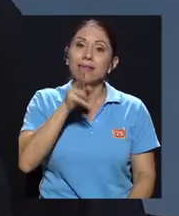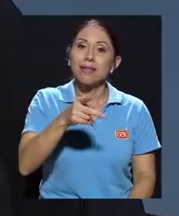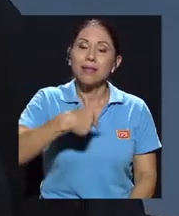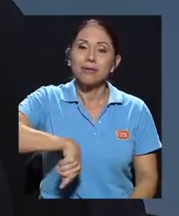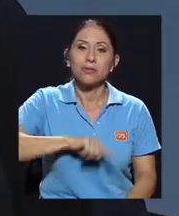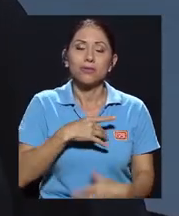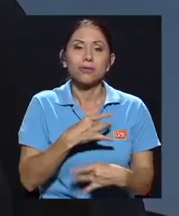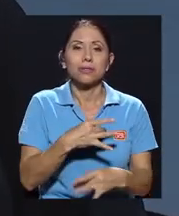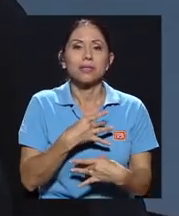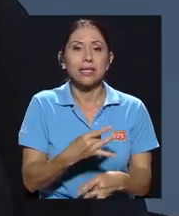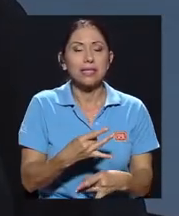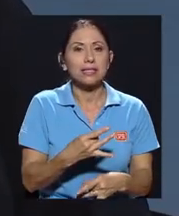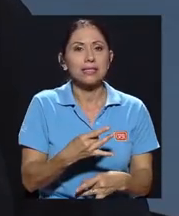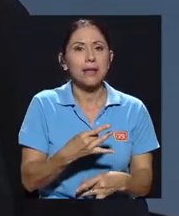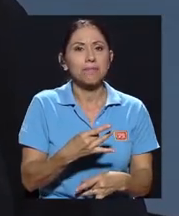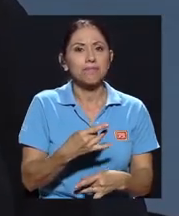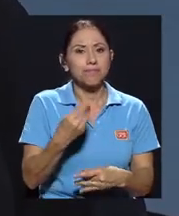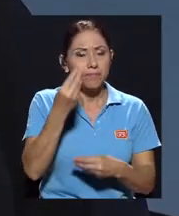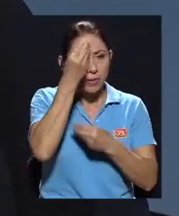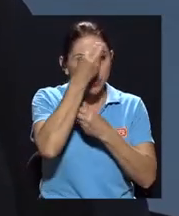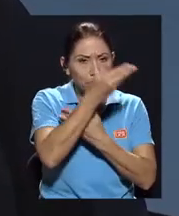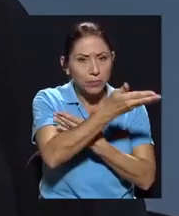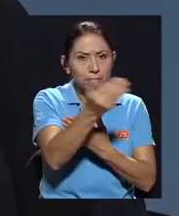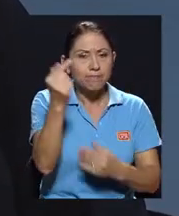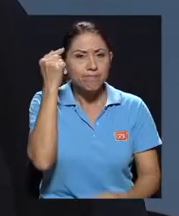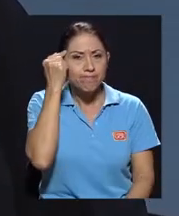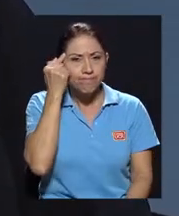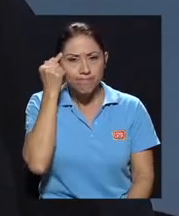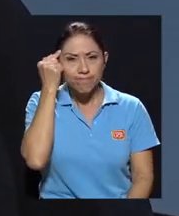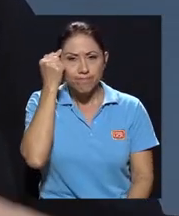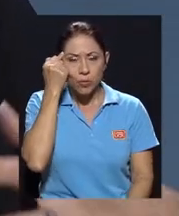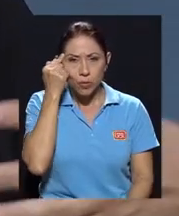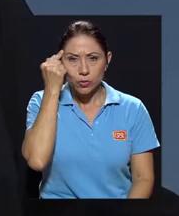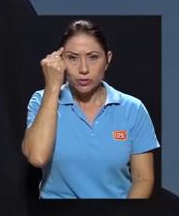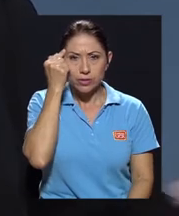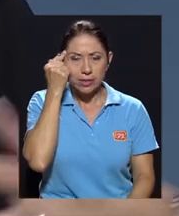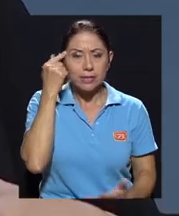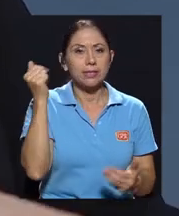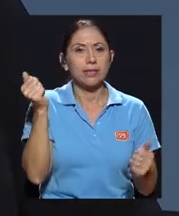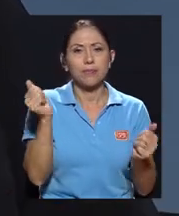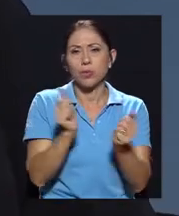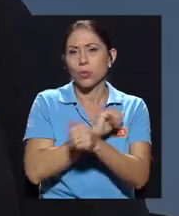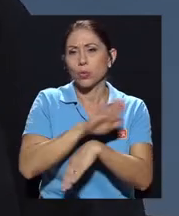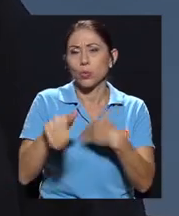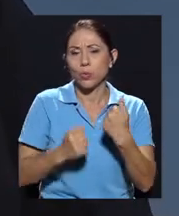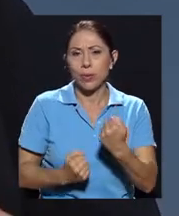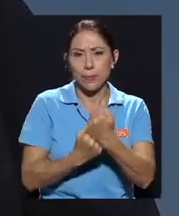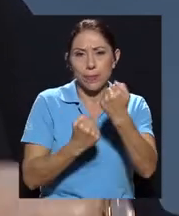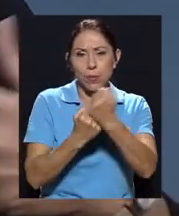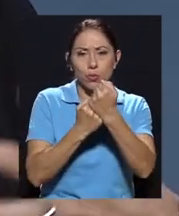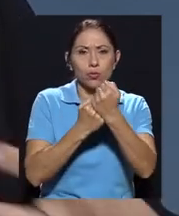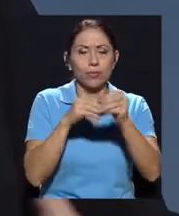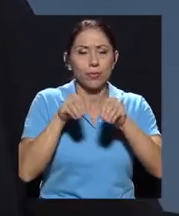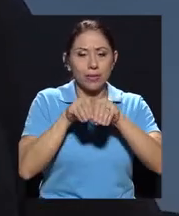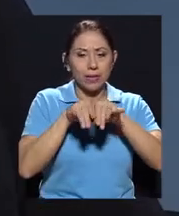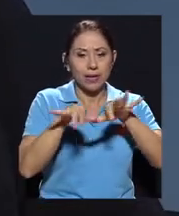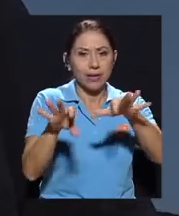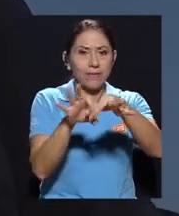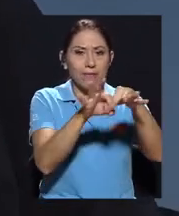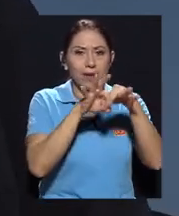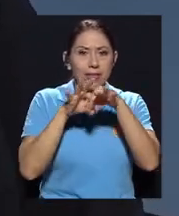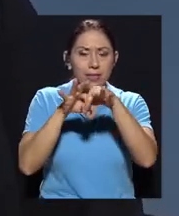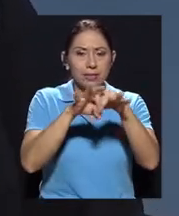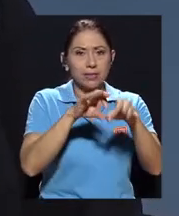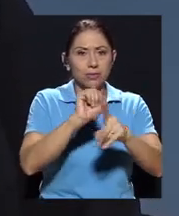generar mucha conciencia a través de todo este apoyo de las redes, en todo el público en